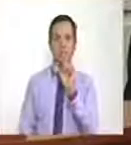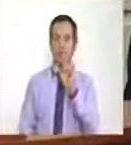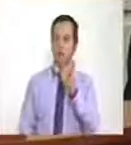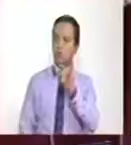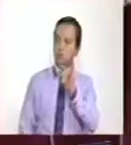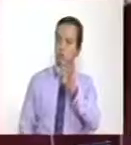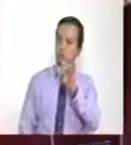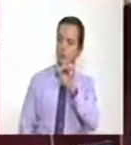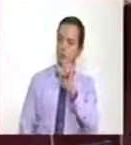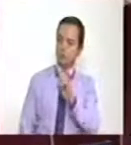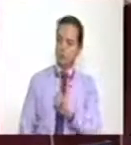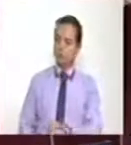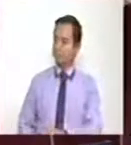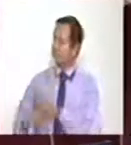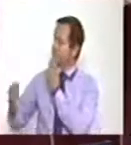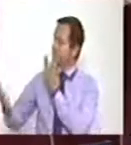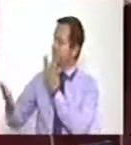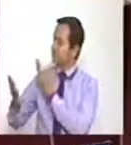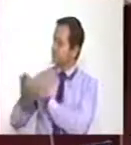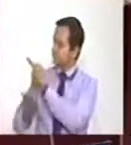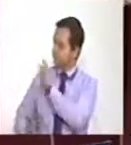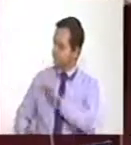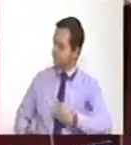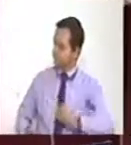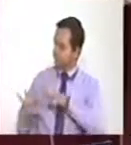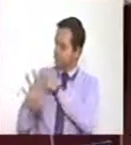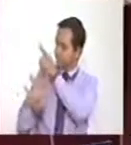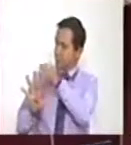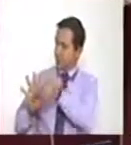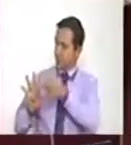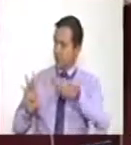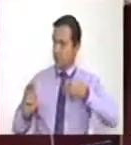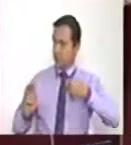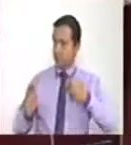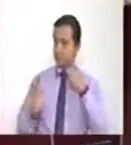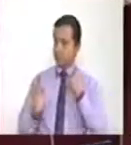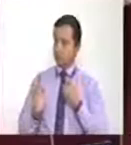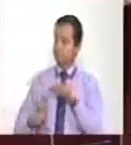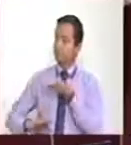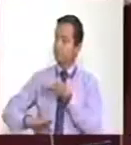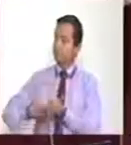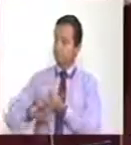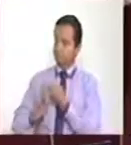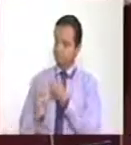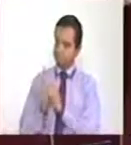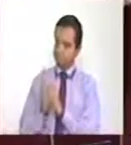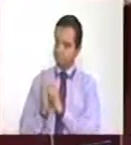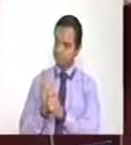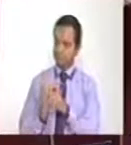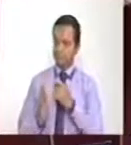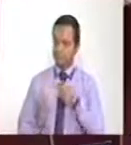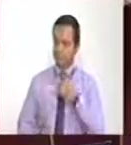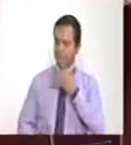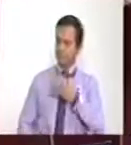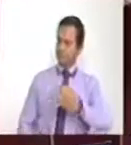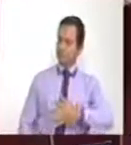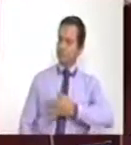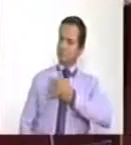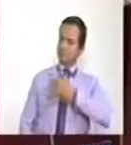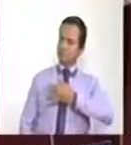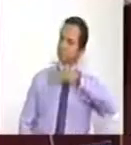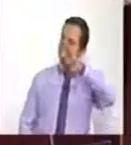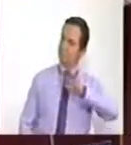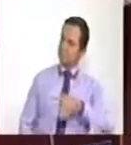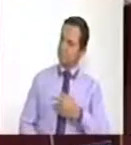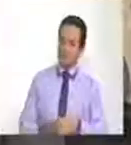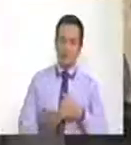Gracias señor presidente, es para dejar la siguiente constancia, a uno lo indigna presidente que se